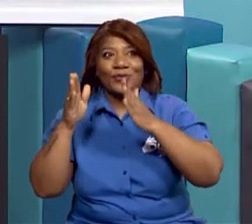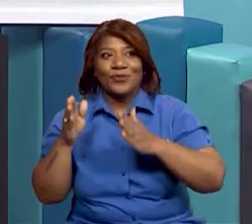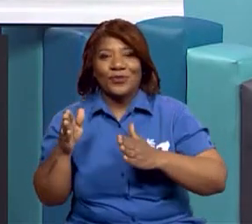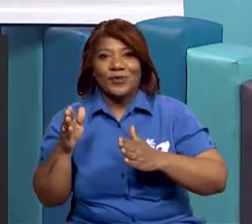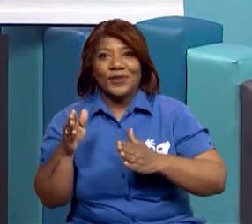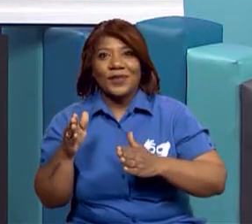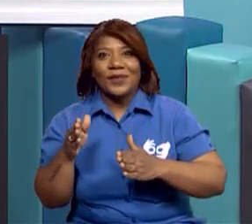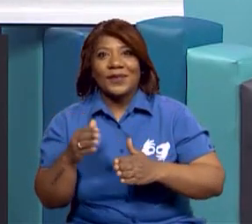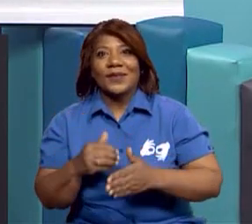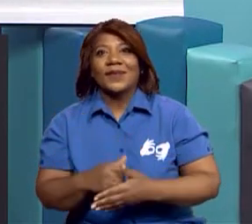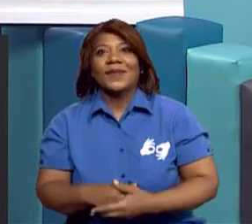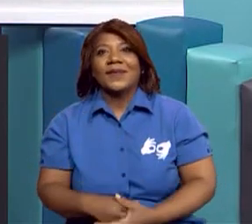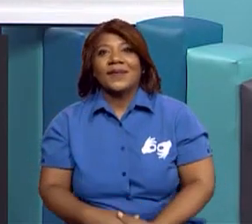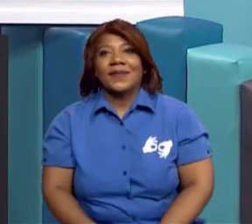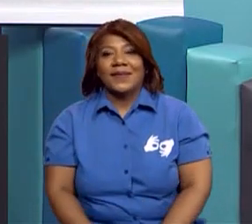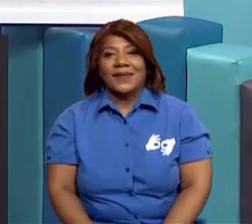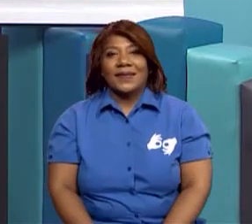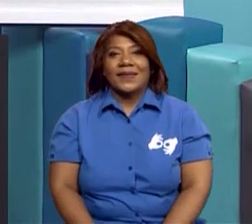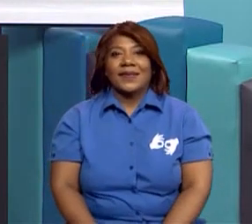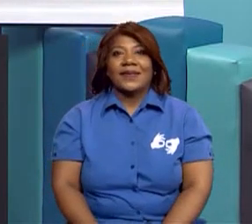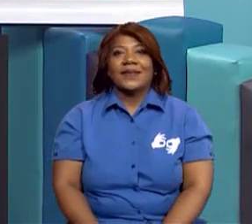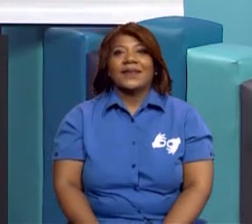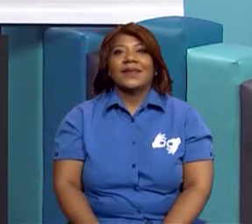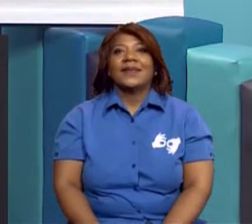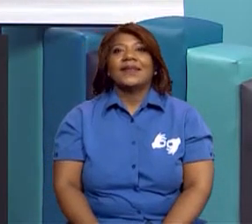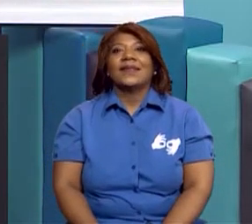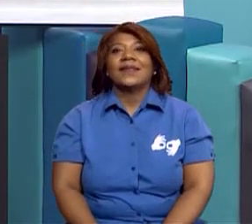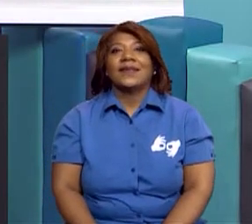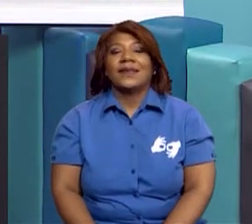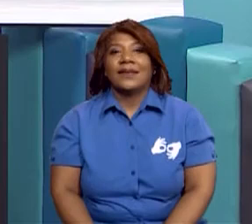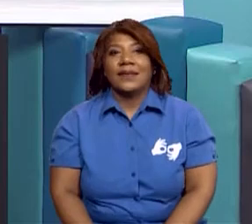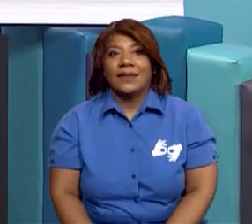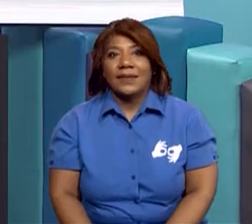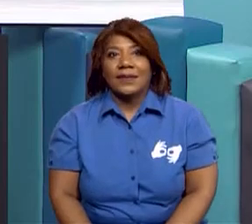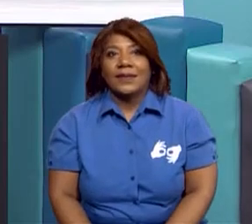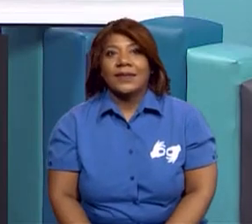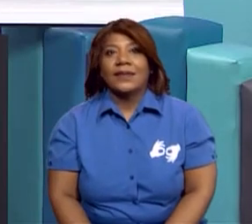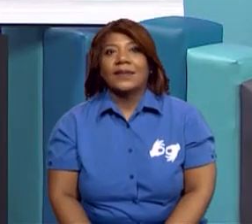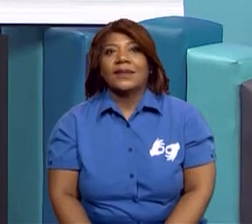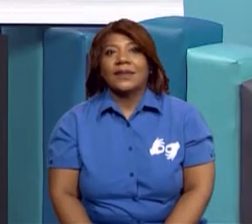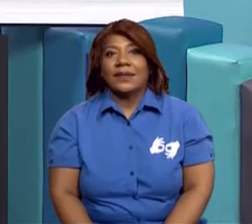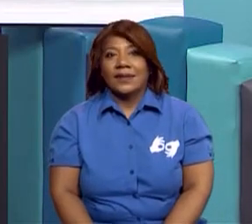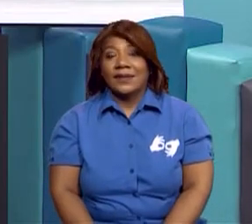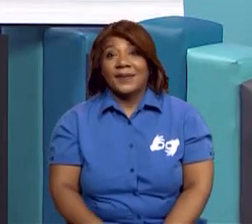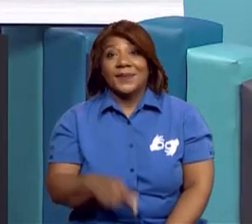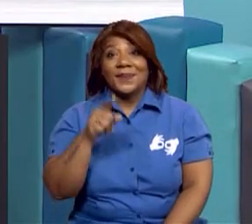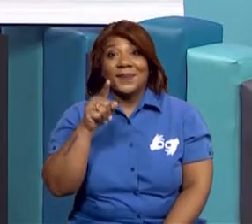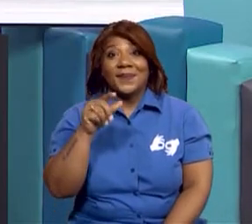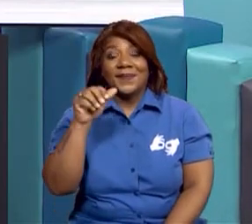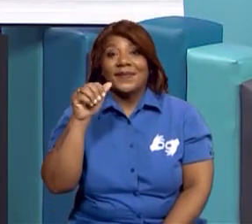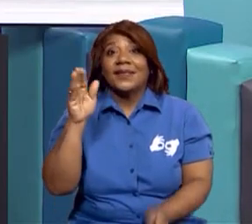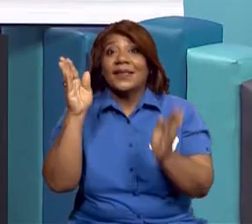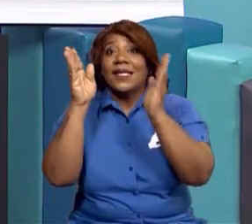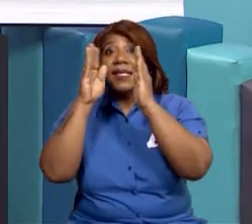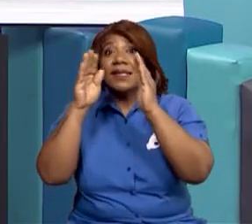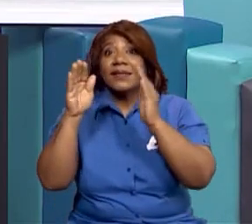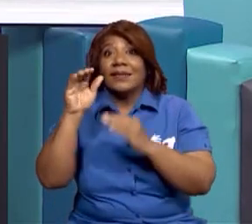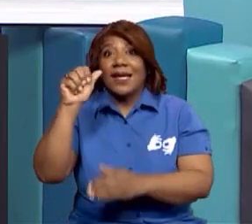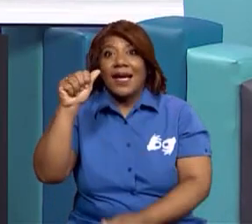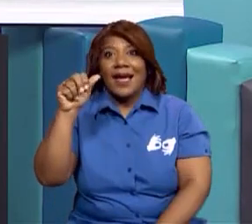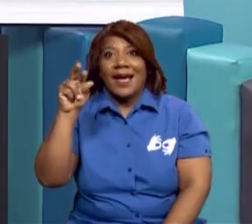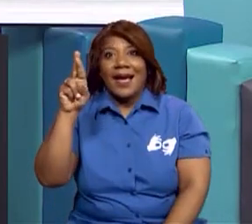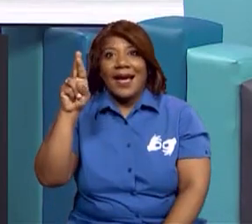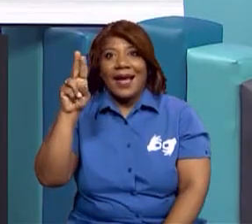aquí, uno, dos, tres, la cuarta letra debe ser la vocal E. Así que aquí solamente debes buscar